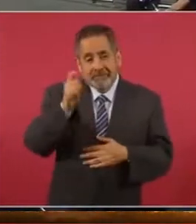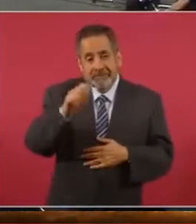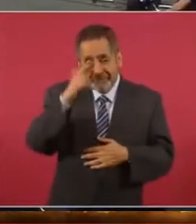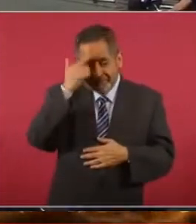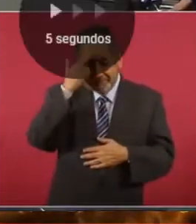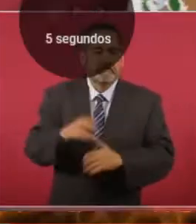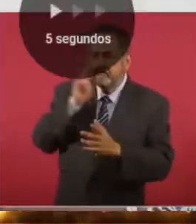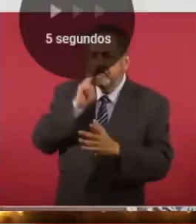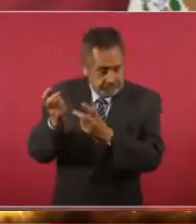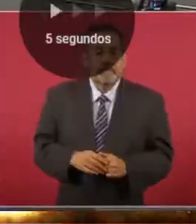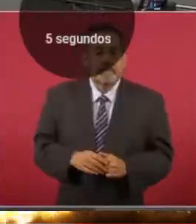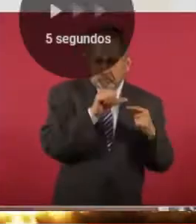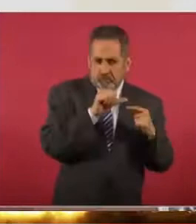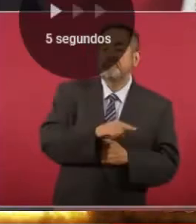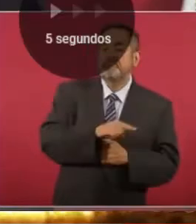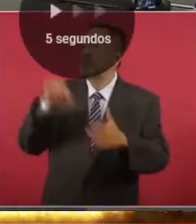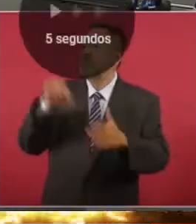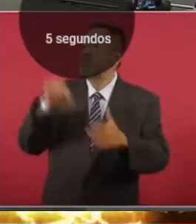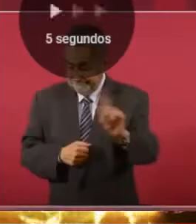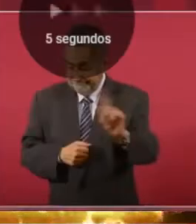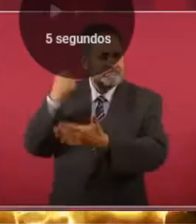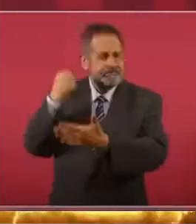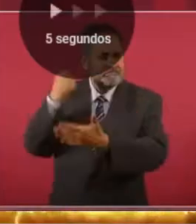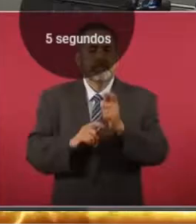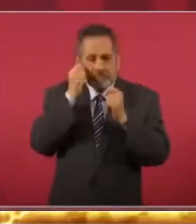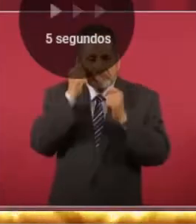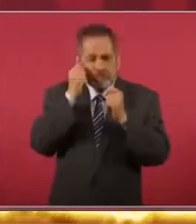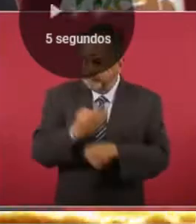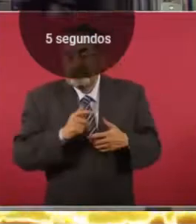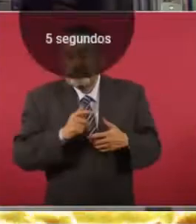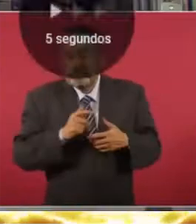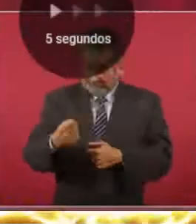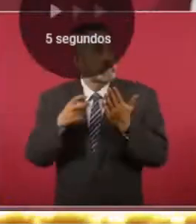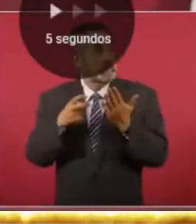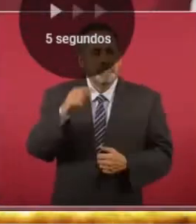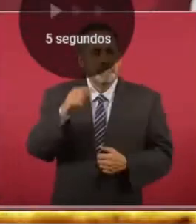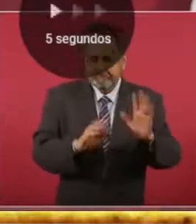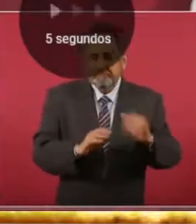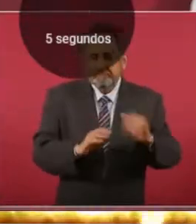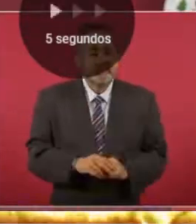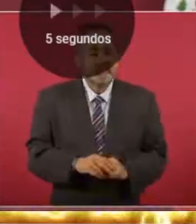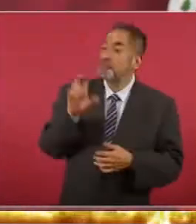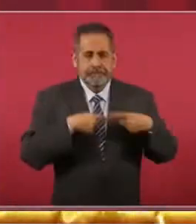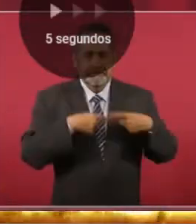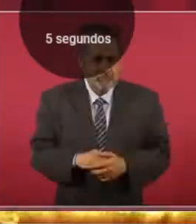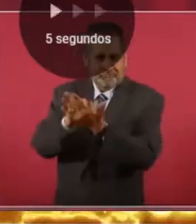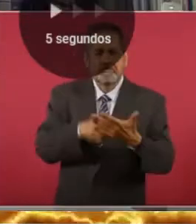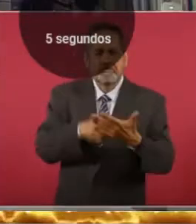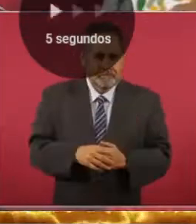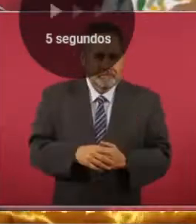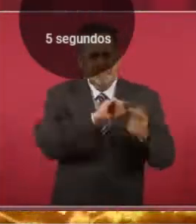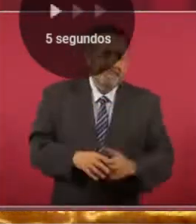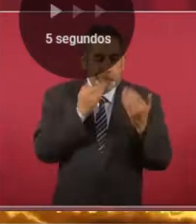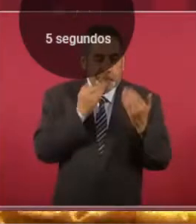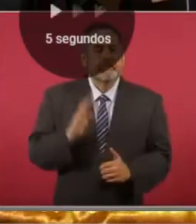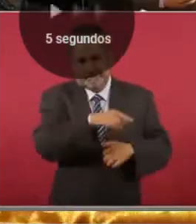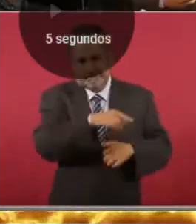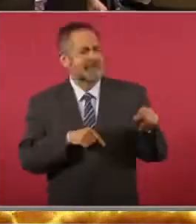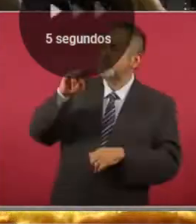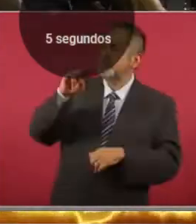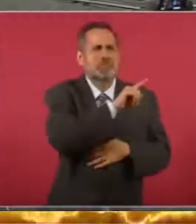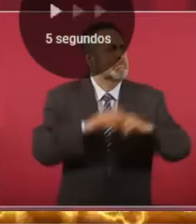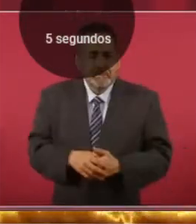También aseguró que había personas que no sabían ni para qué iban a marchar y